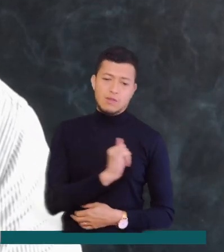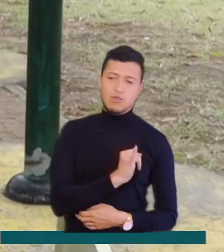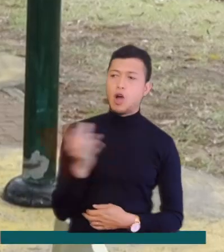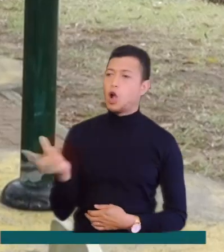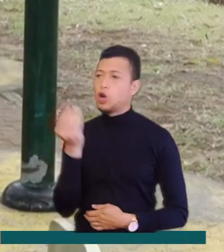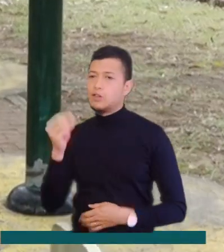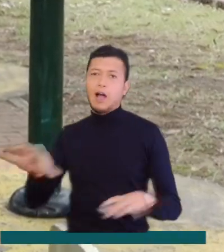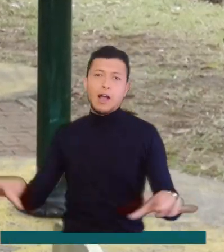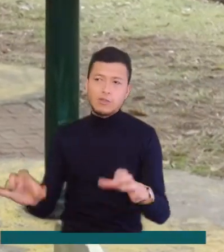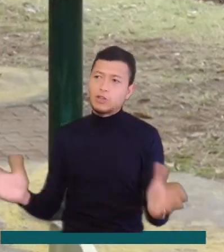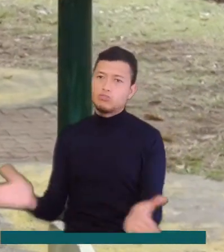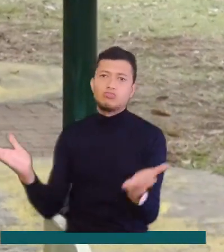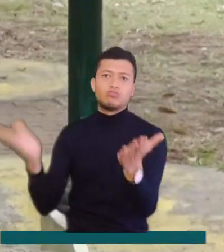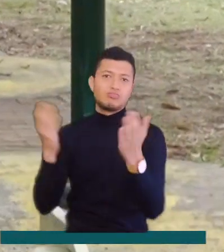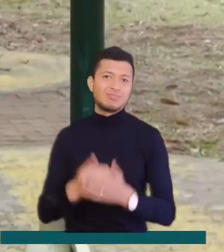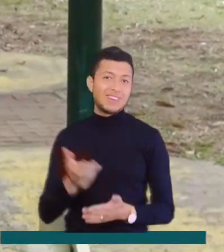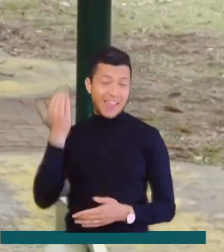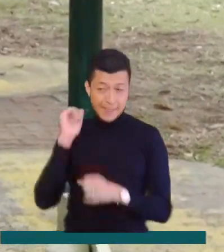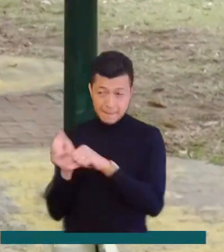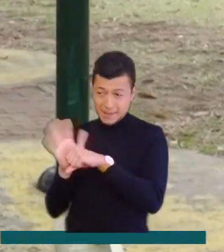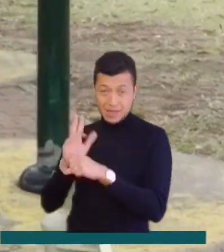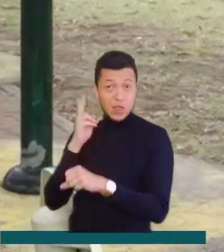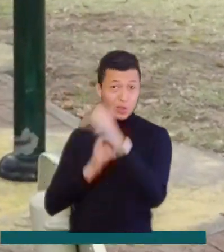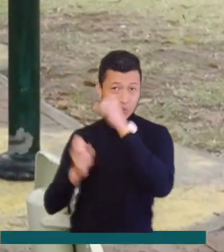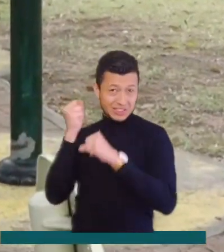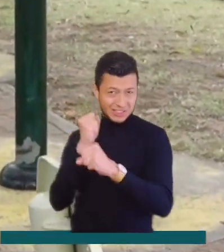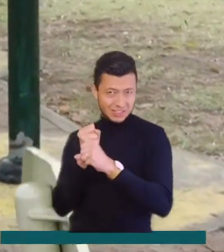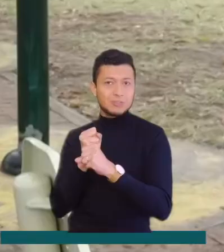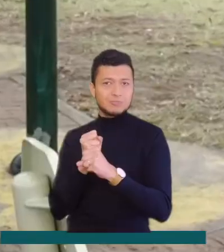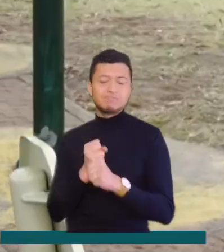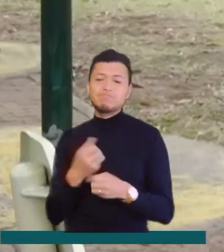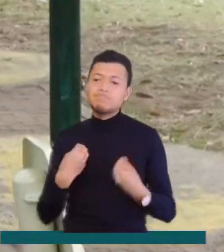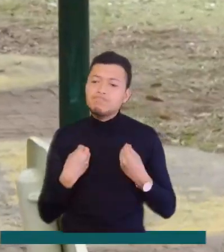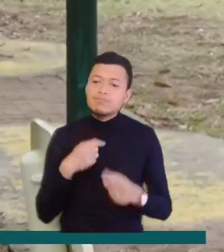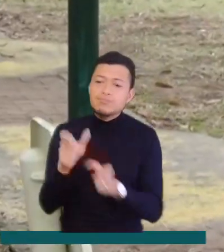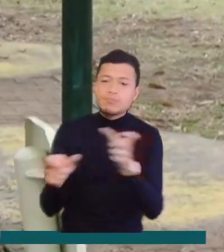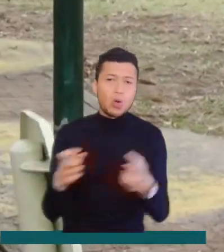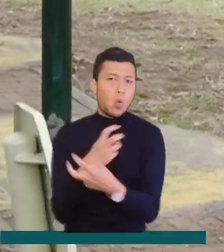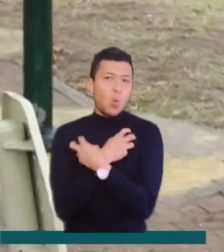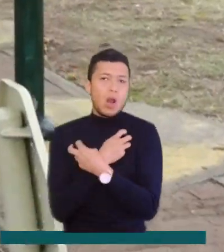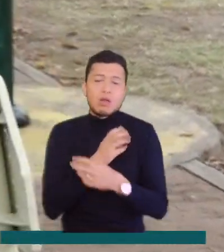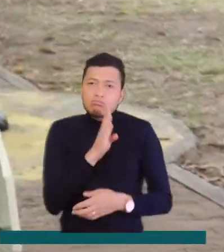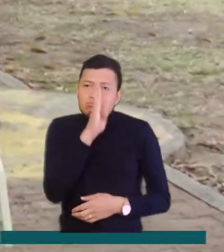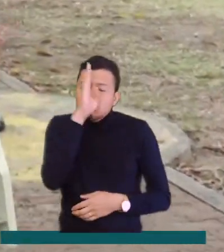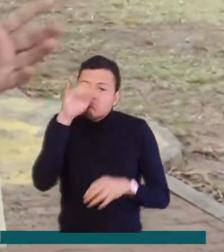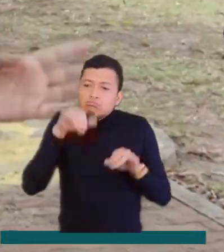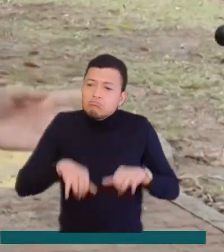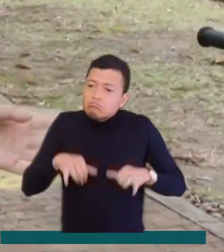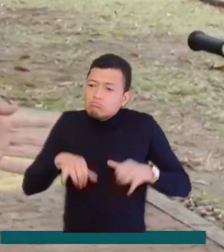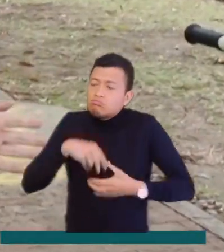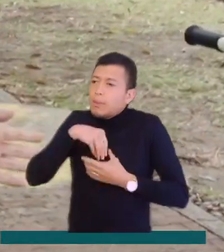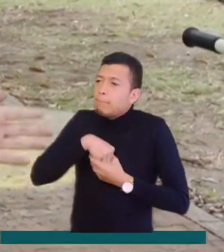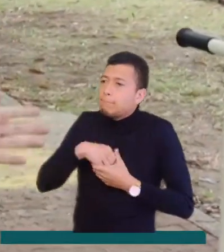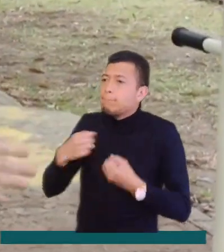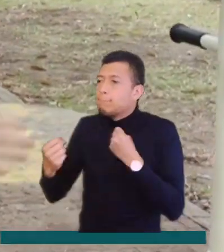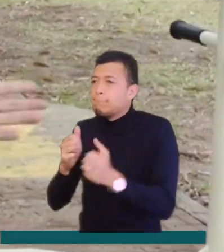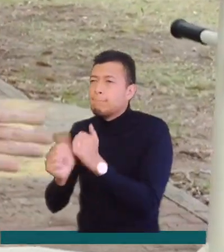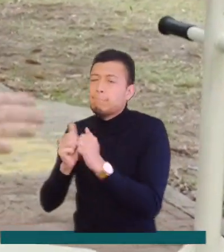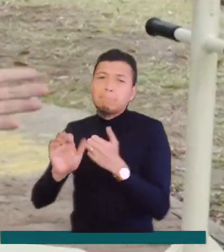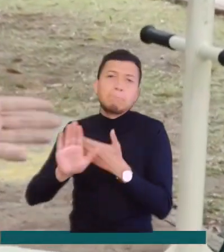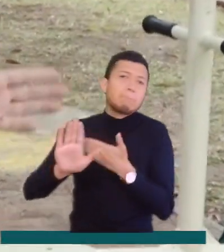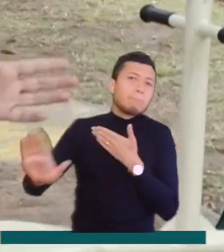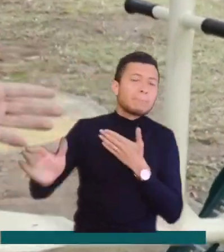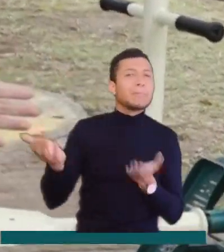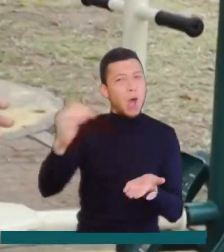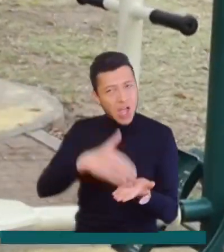colectivas. Tras dos años de pandemia en los cuales los habitantes del departamento de Huila se volvieron más sedentarios, el llamado es a retornar